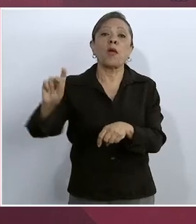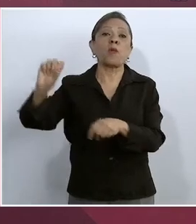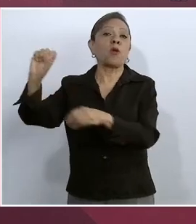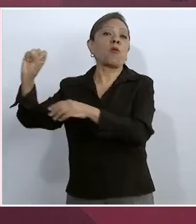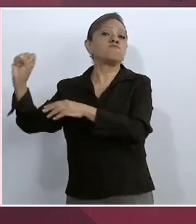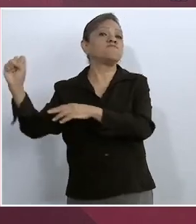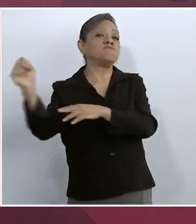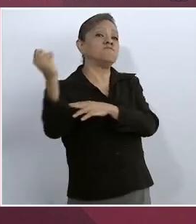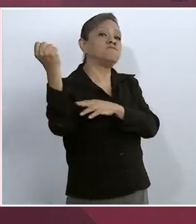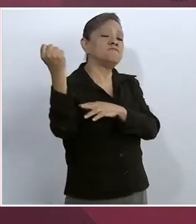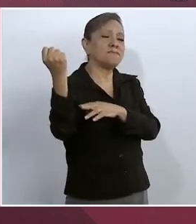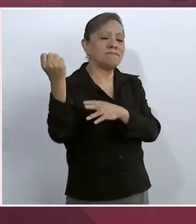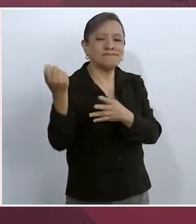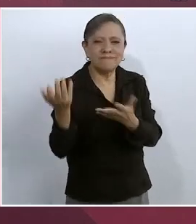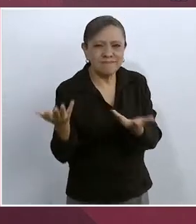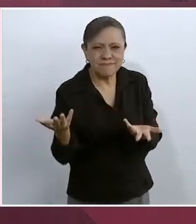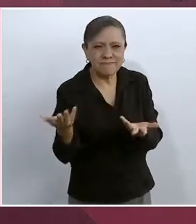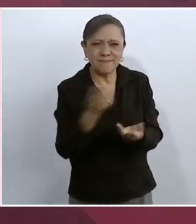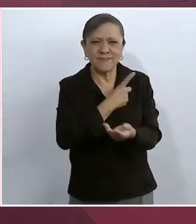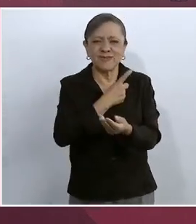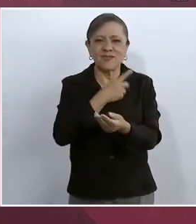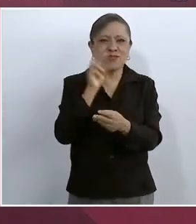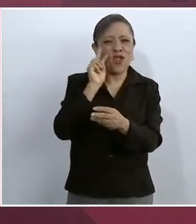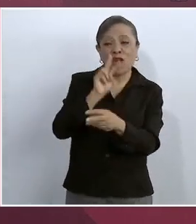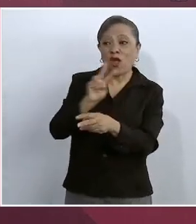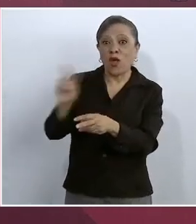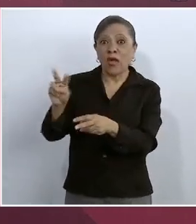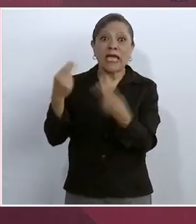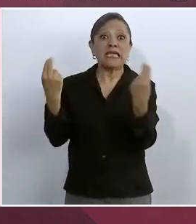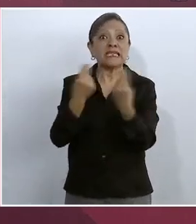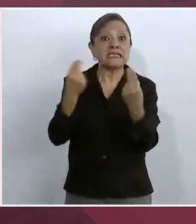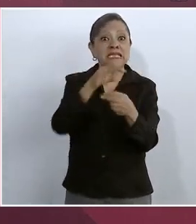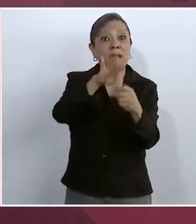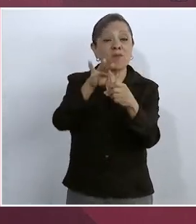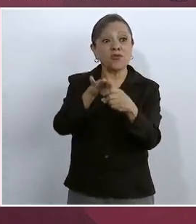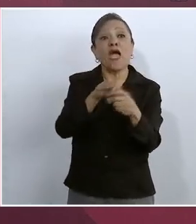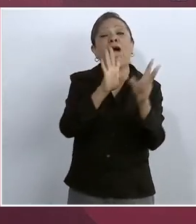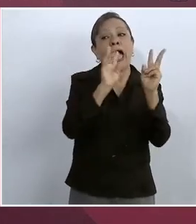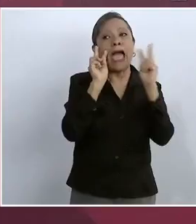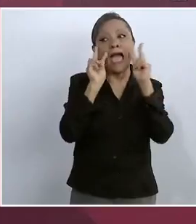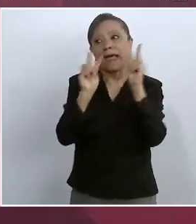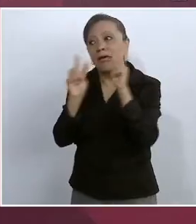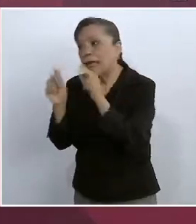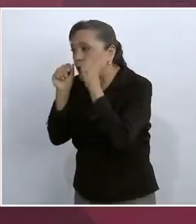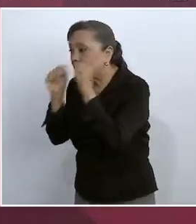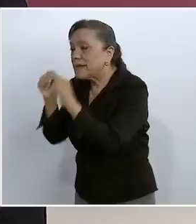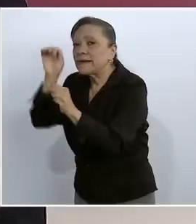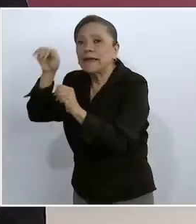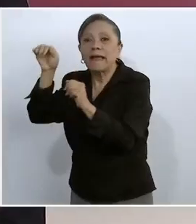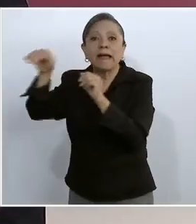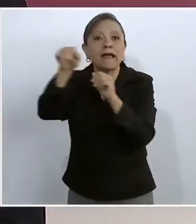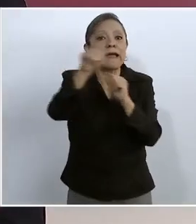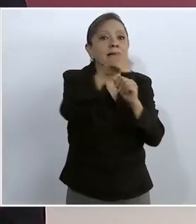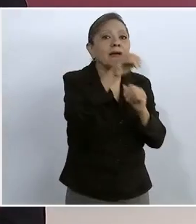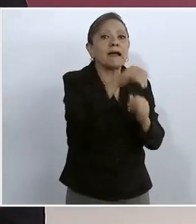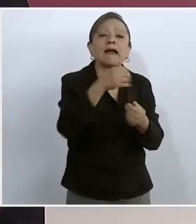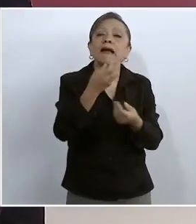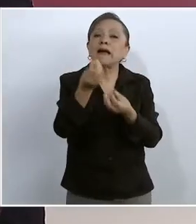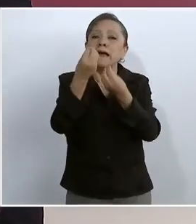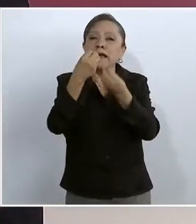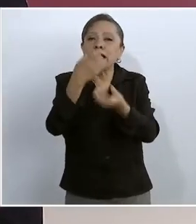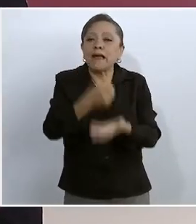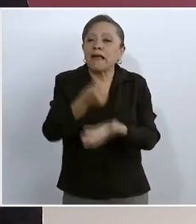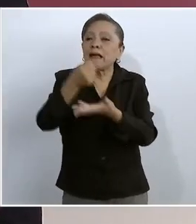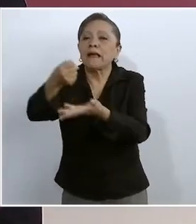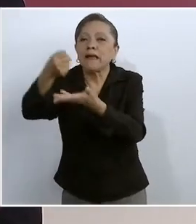sólo volteaban a ver al pueblo cuando necesitaban los votos, era cuando entregaban las despensas,